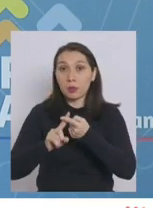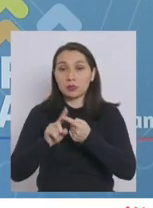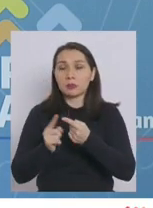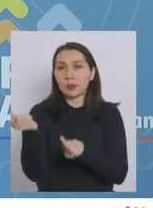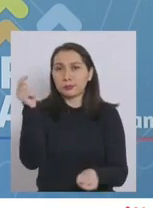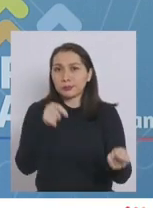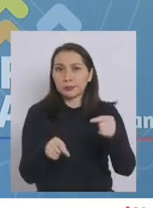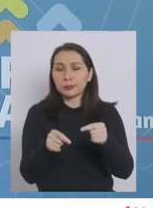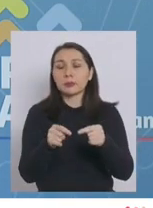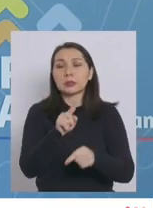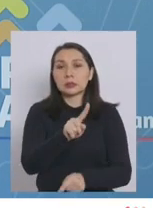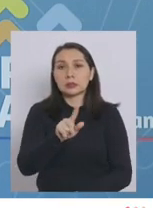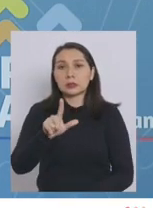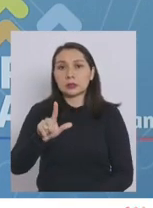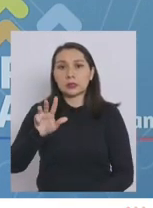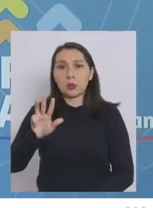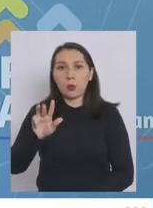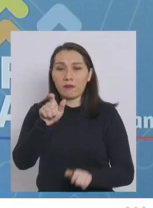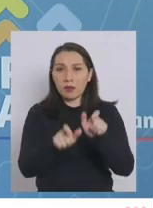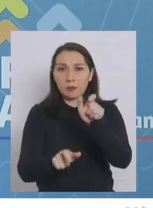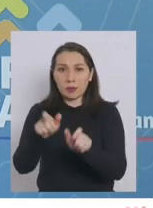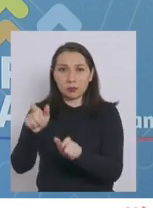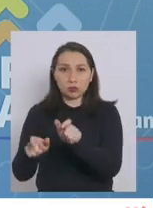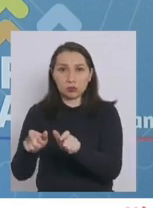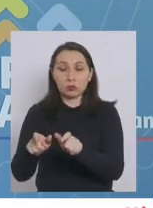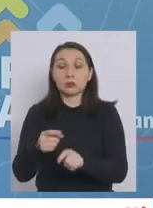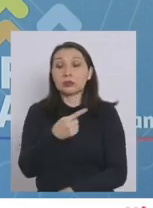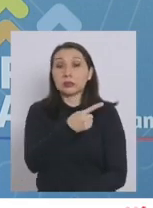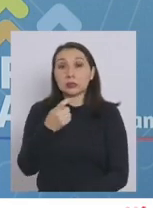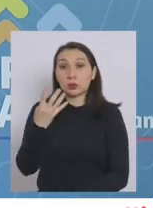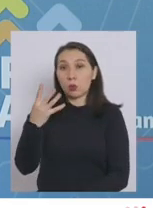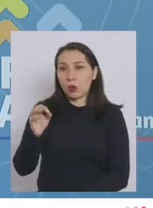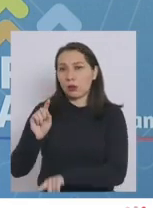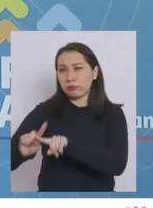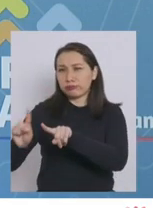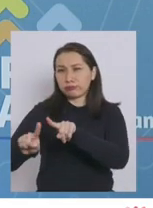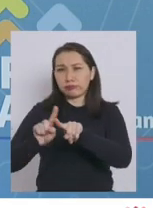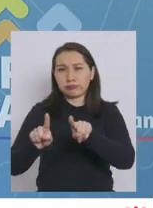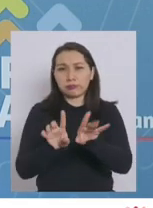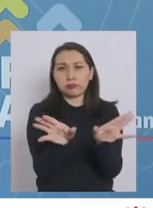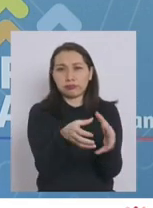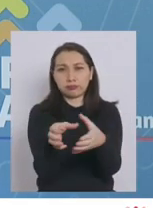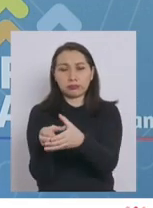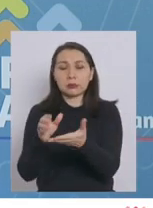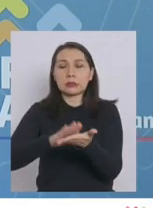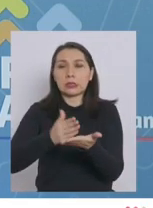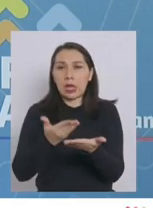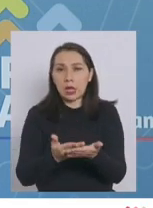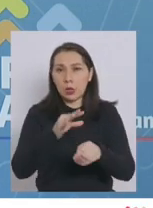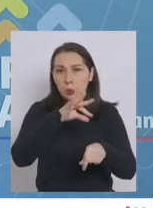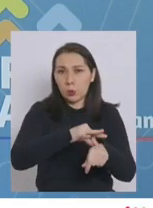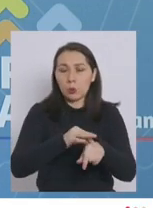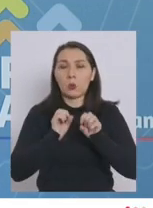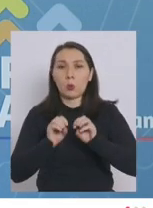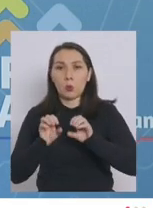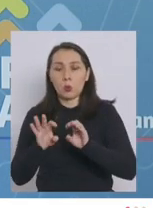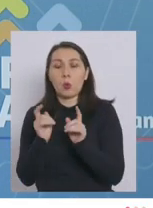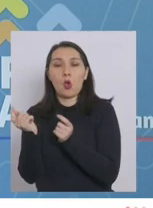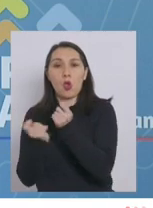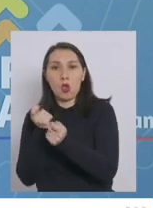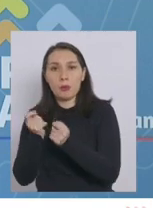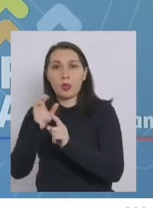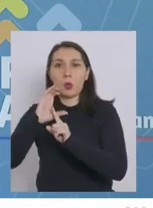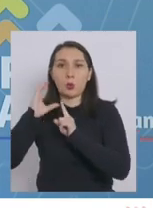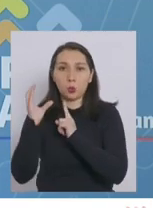estuvieron presentes 179 personas de 140 organizaciones del área de la salud, educación, economía,